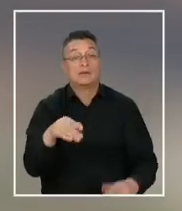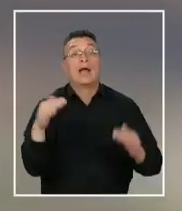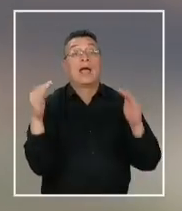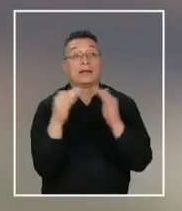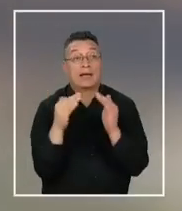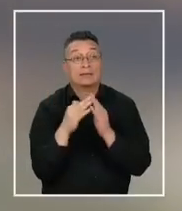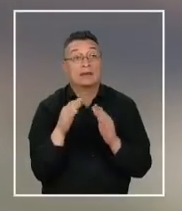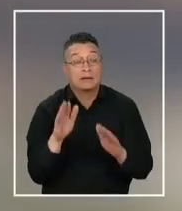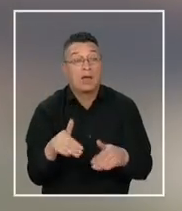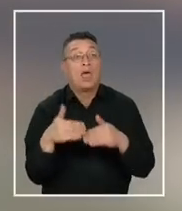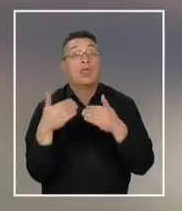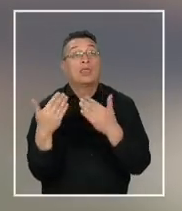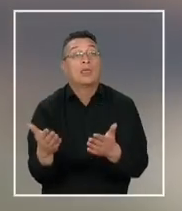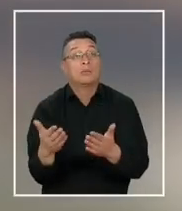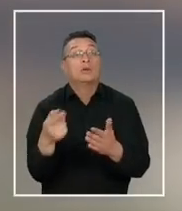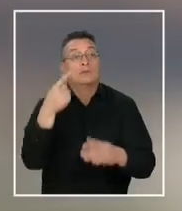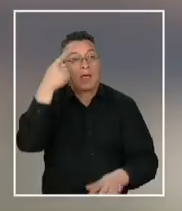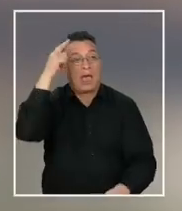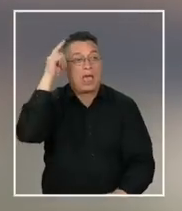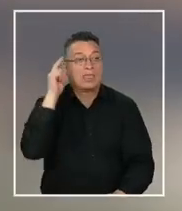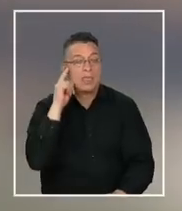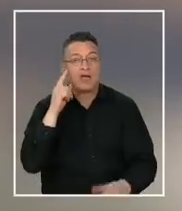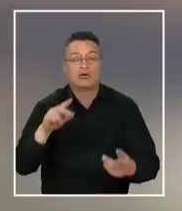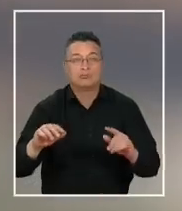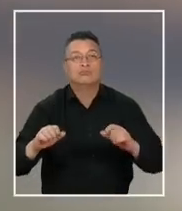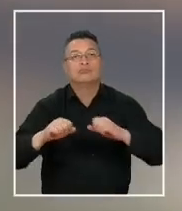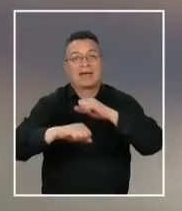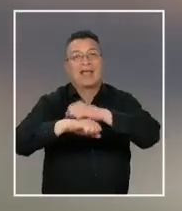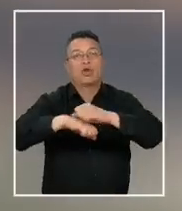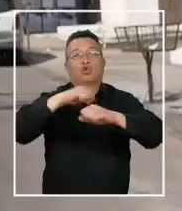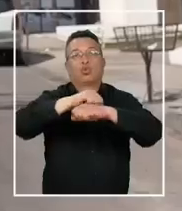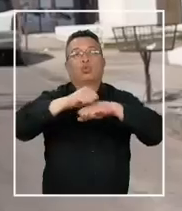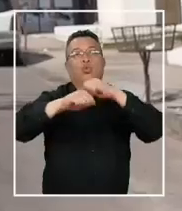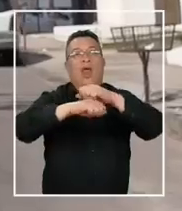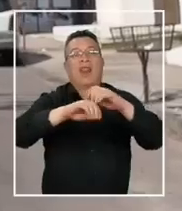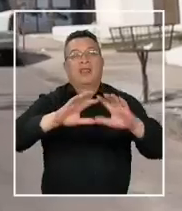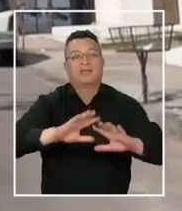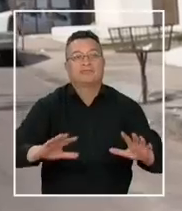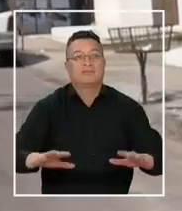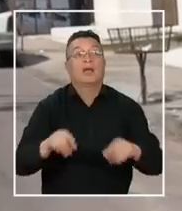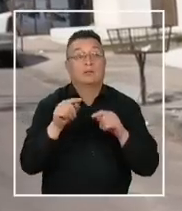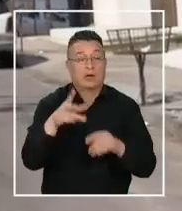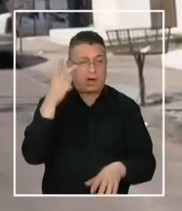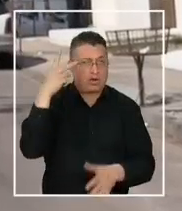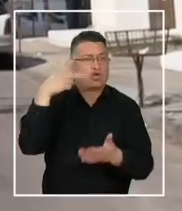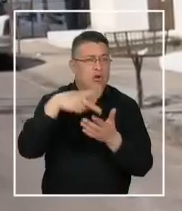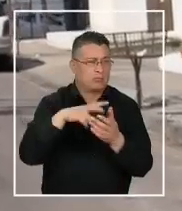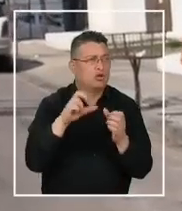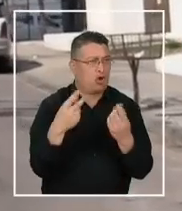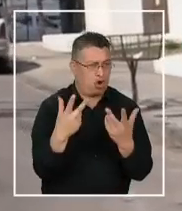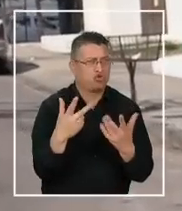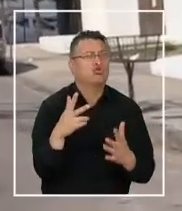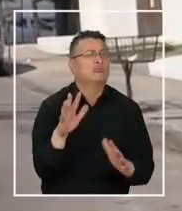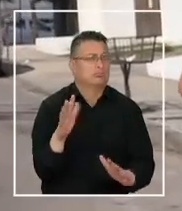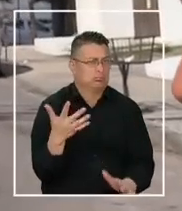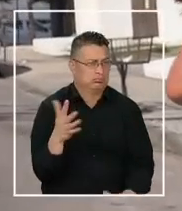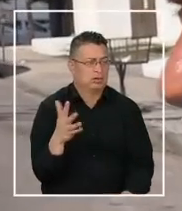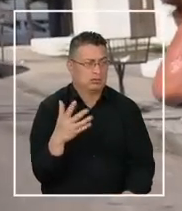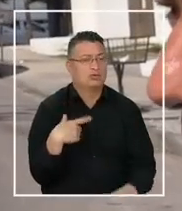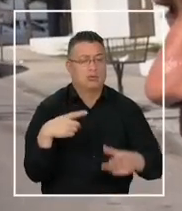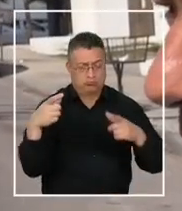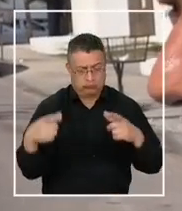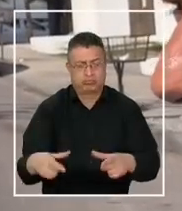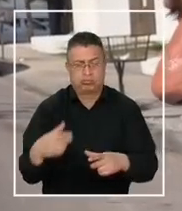tuvieron daños del tipo estructural. Bueno, esto no es primera vez que sucede. Por ahí por el 2008 hubo unos